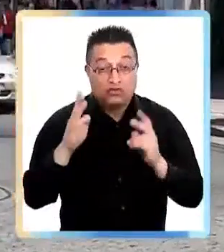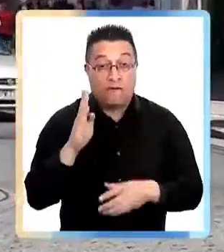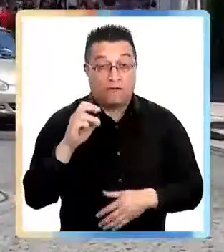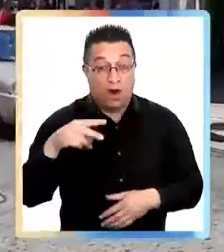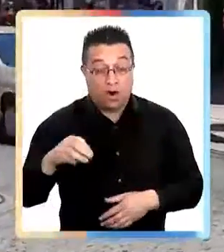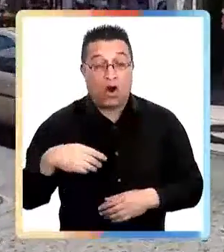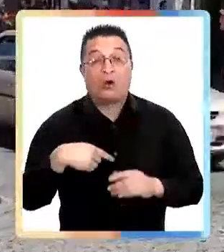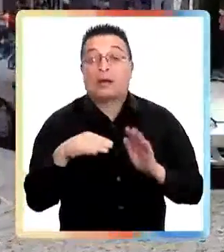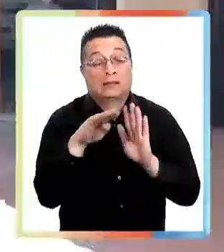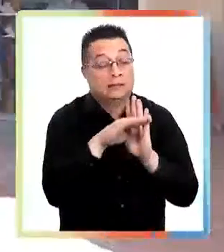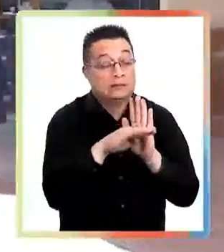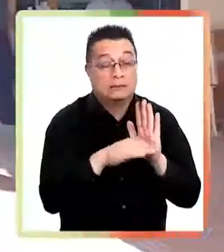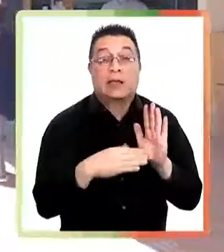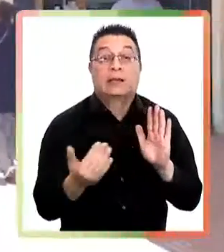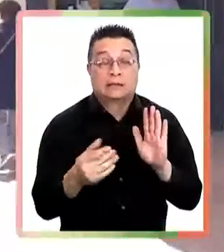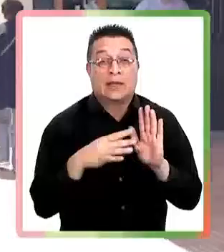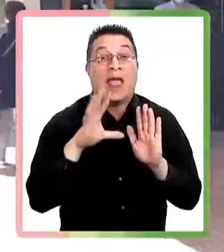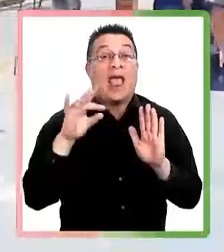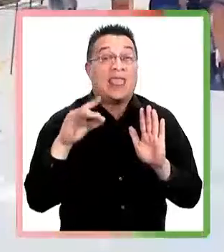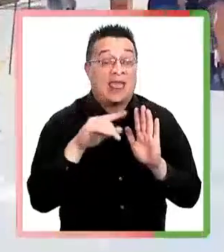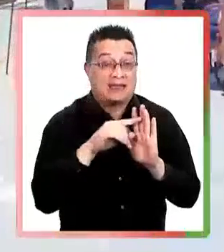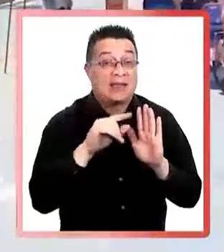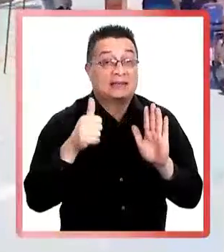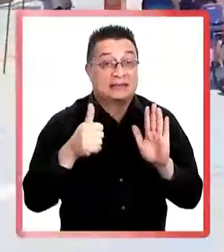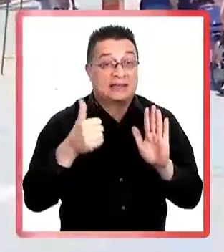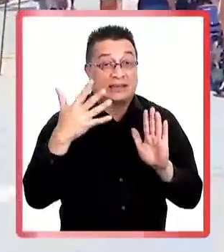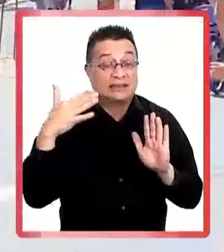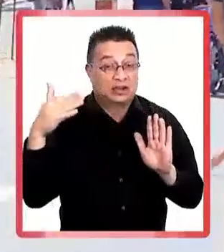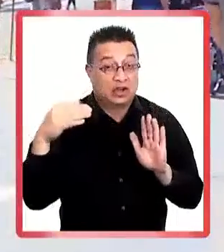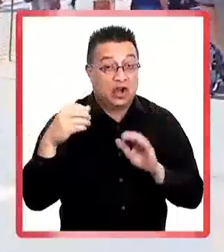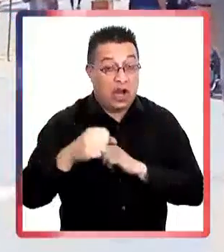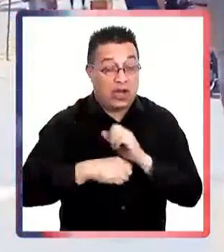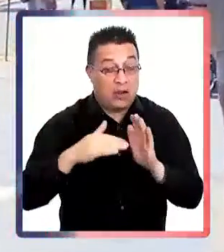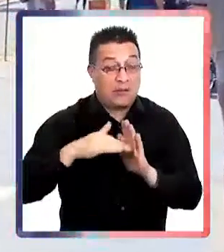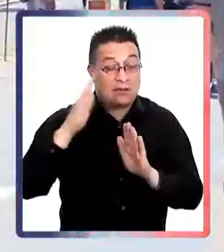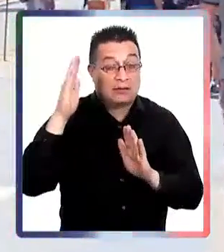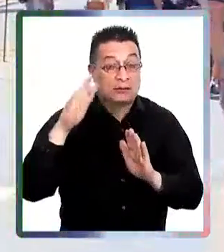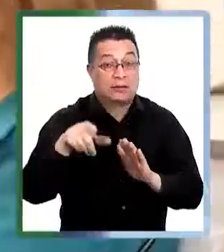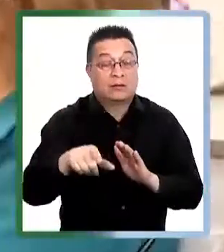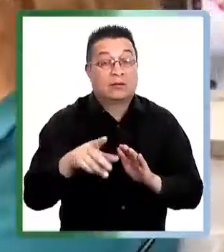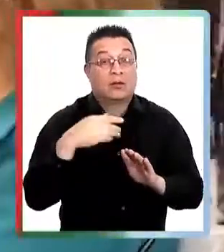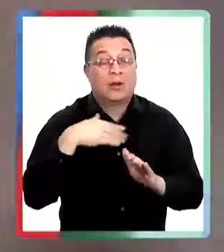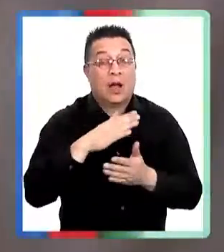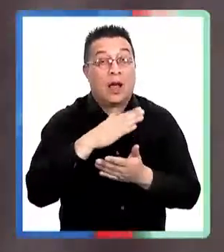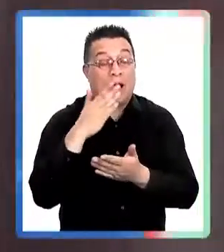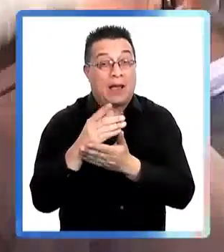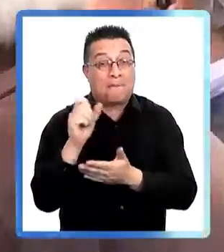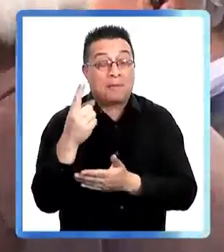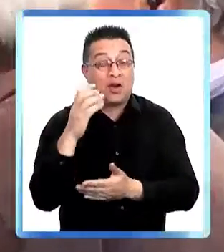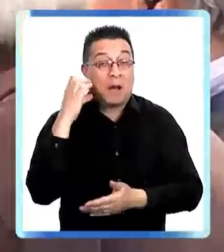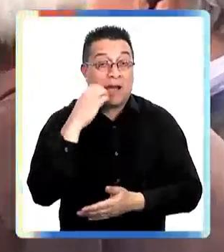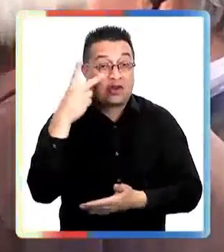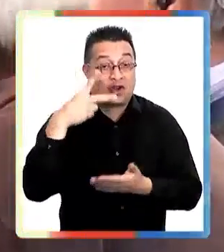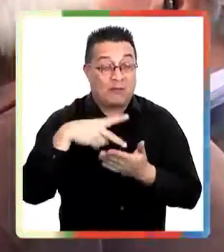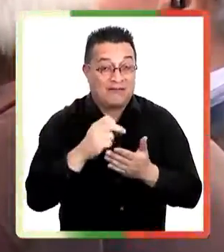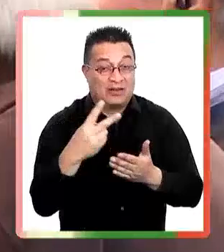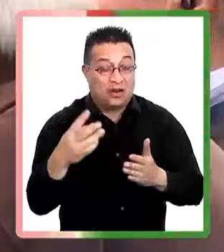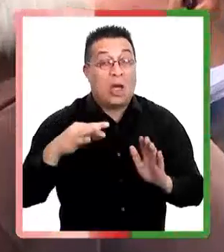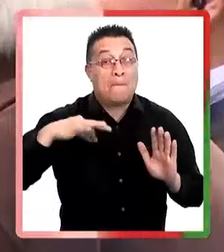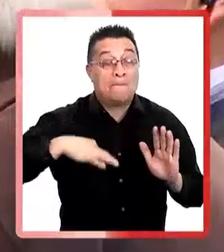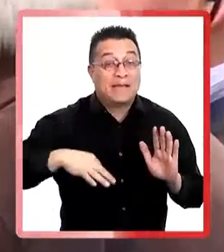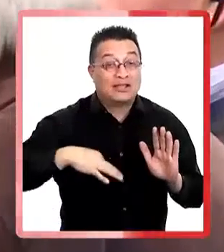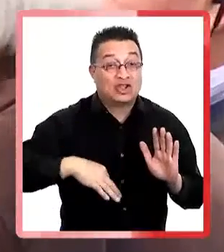derecho al bono invierno, los requisitos son edad de 65 años o más al 1 de mayo del 2022